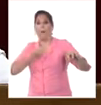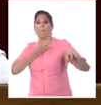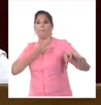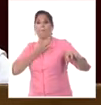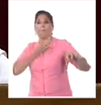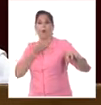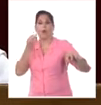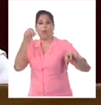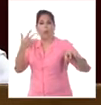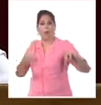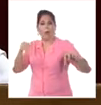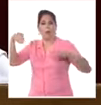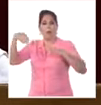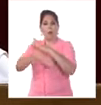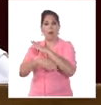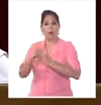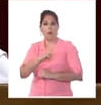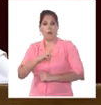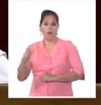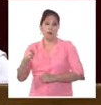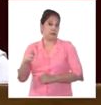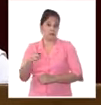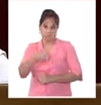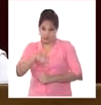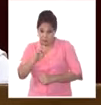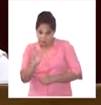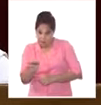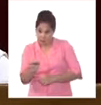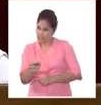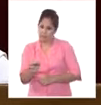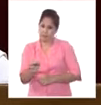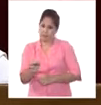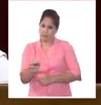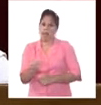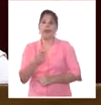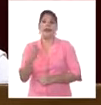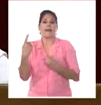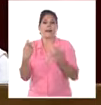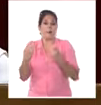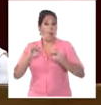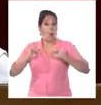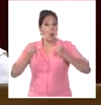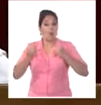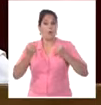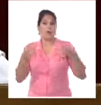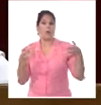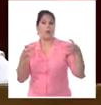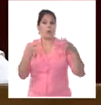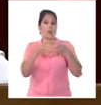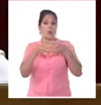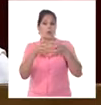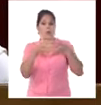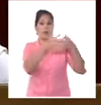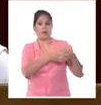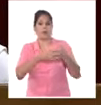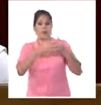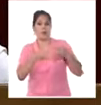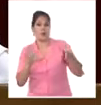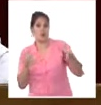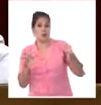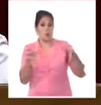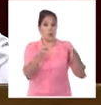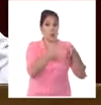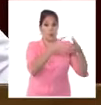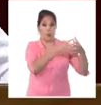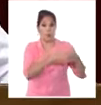incapaz de sostenerse por sí sola. Tiene que gravitar necesariamente hacia la Unión Norteamericana y hacia ella